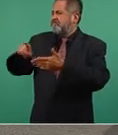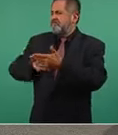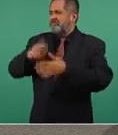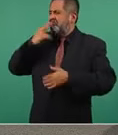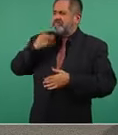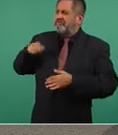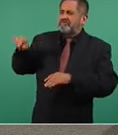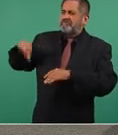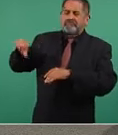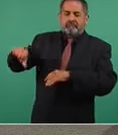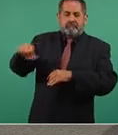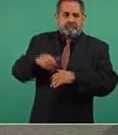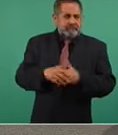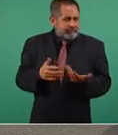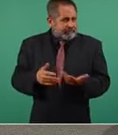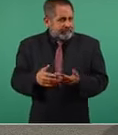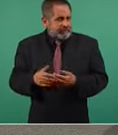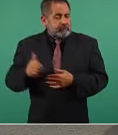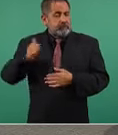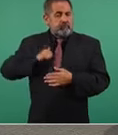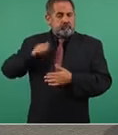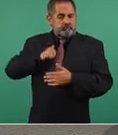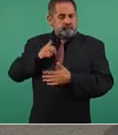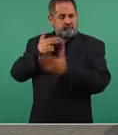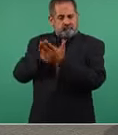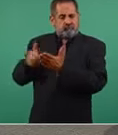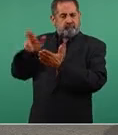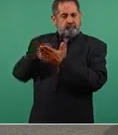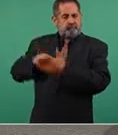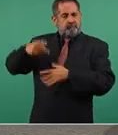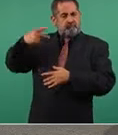nuestros héroes patrios,